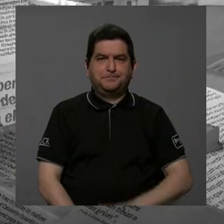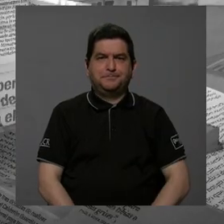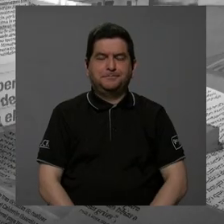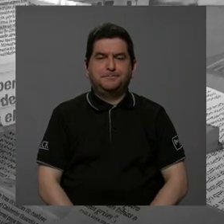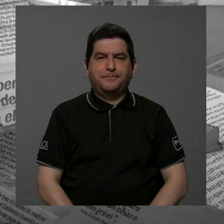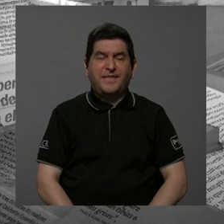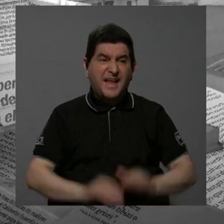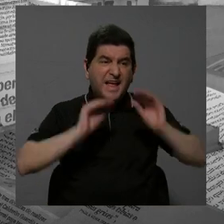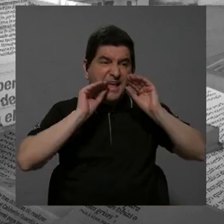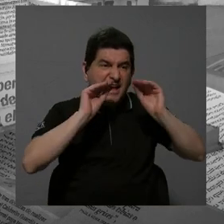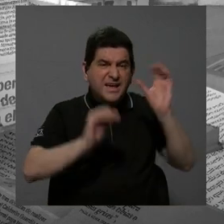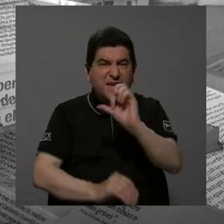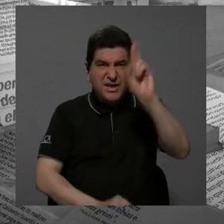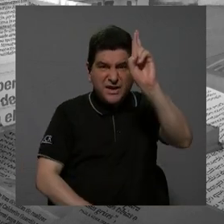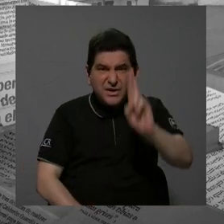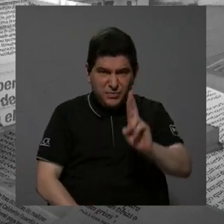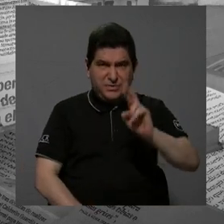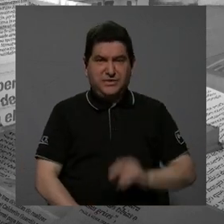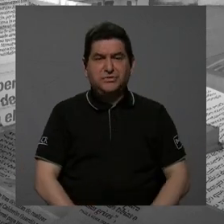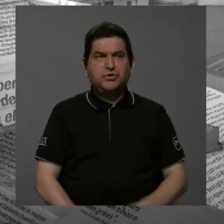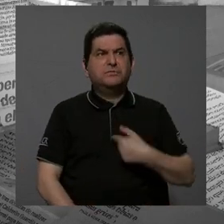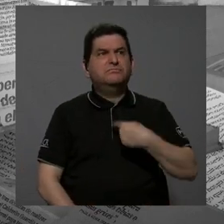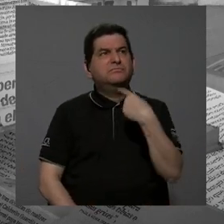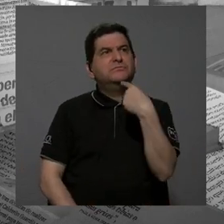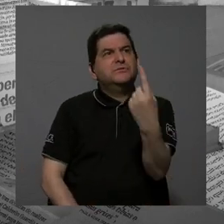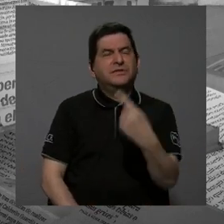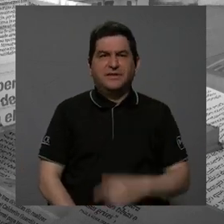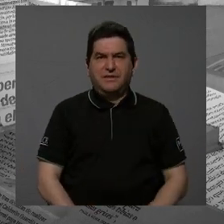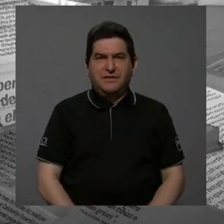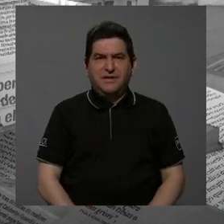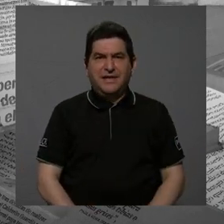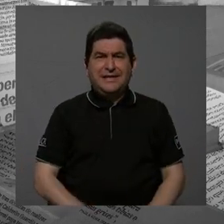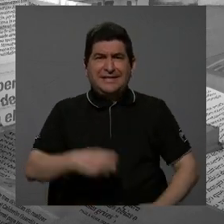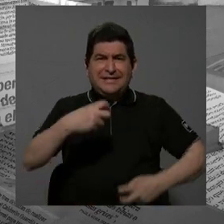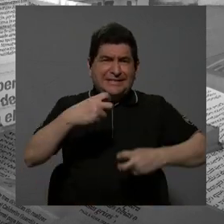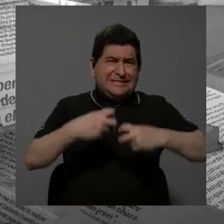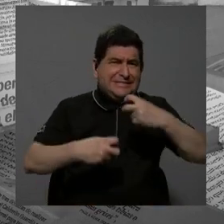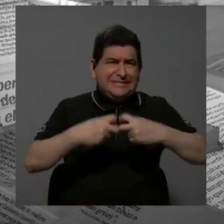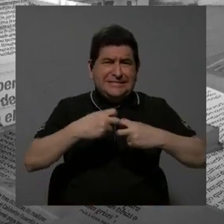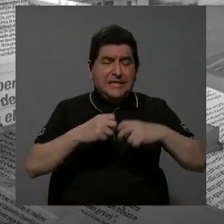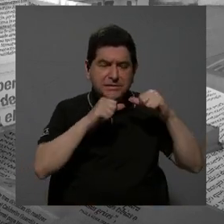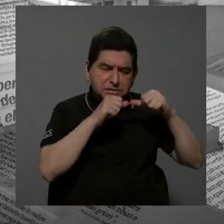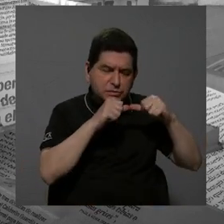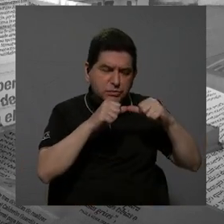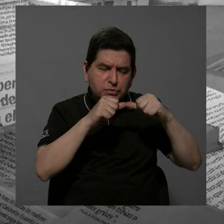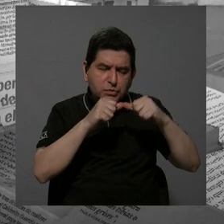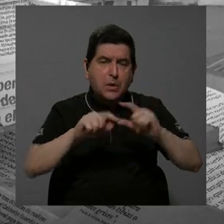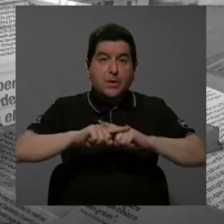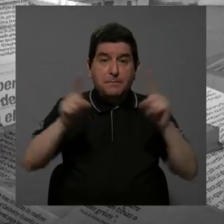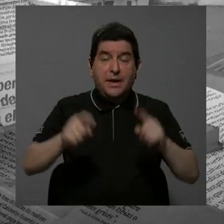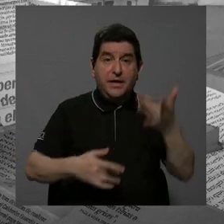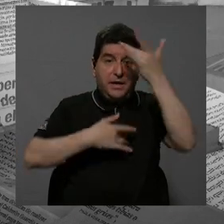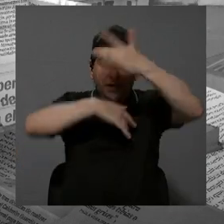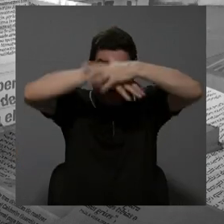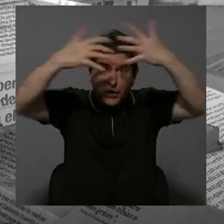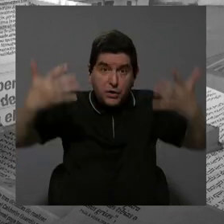La educación en Costa Rica venía, yo diría, como en una crisis latente, pero sin duda la pandemia hizo que estallara